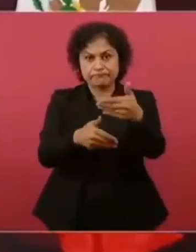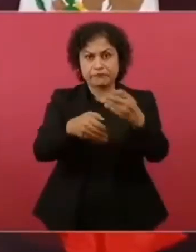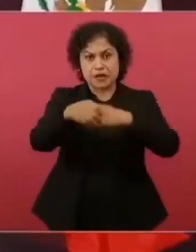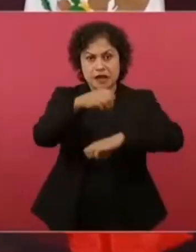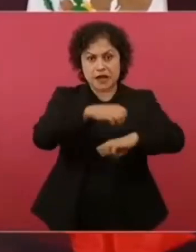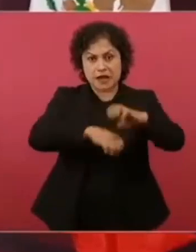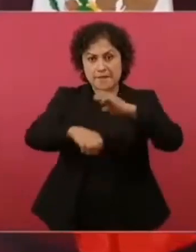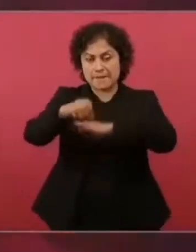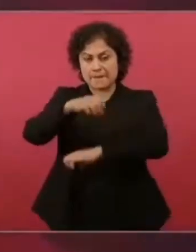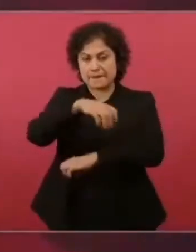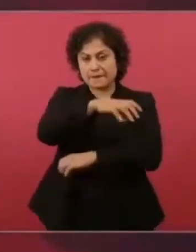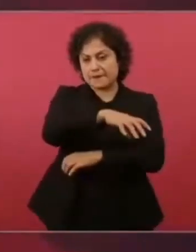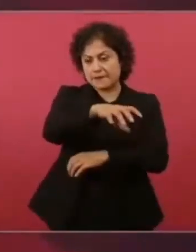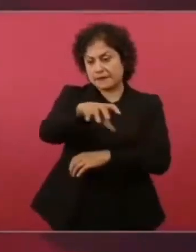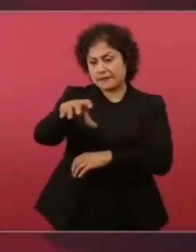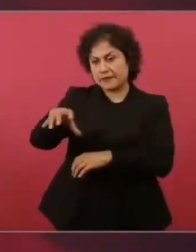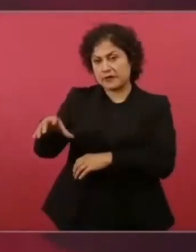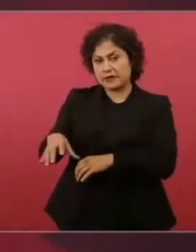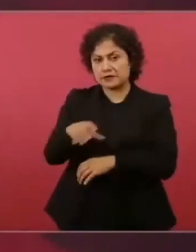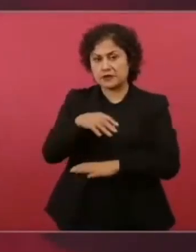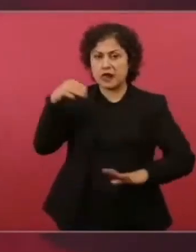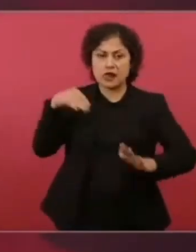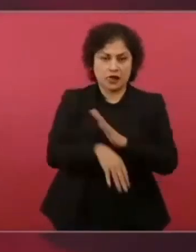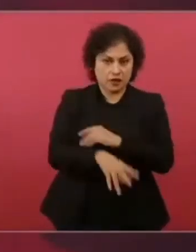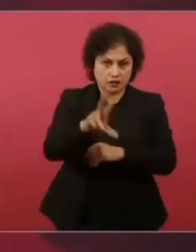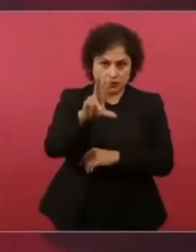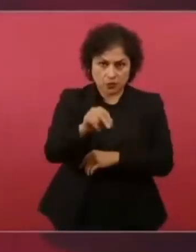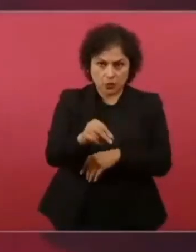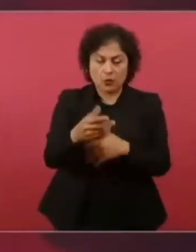no fracasaran.